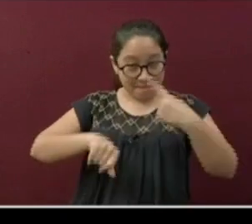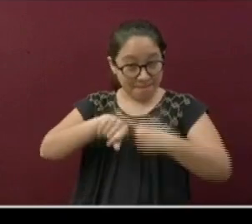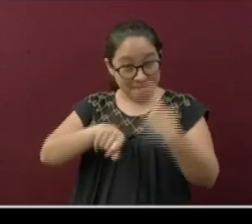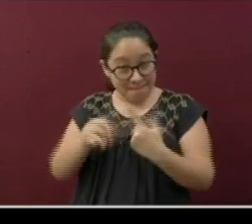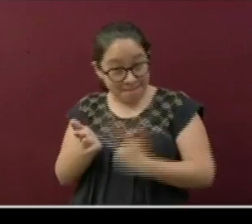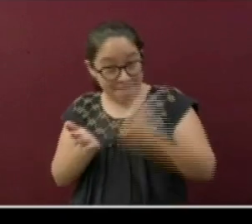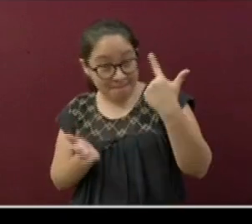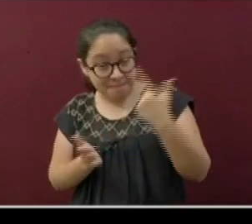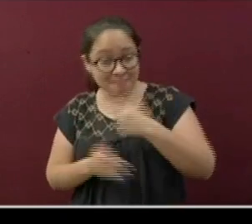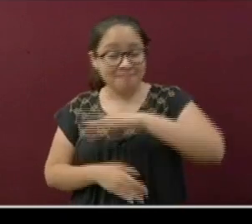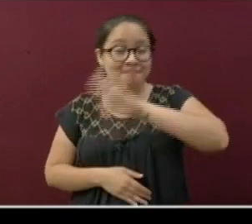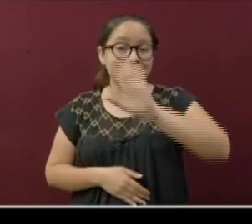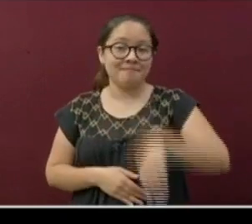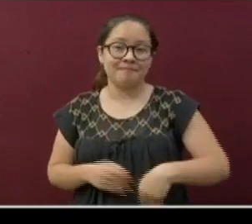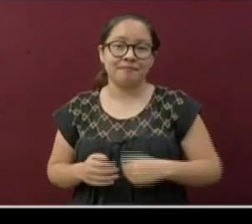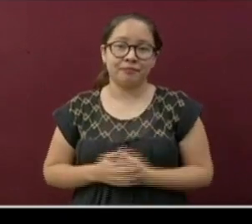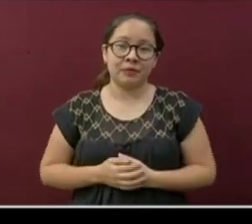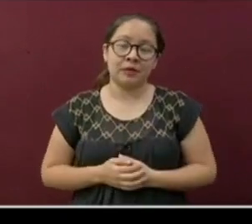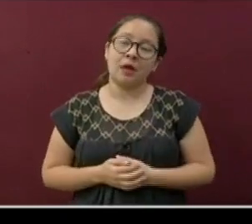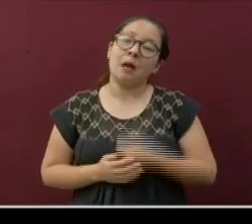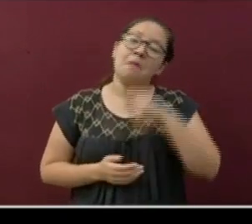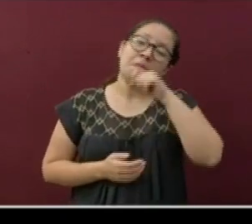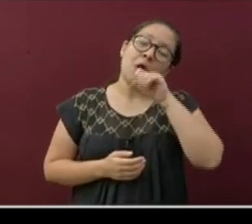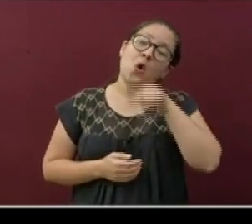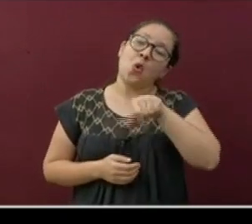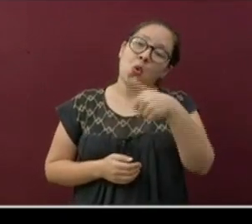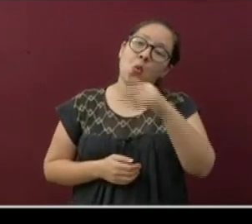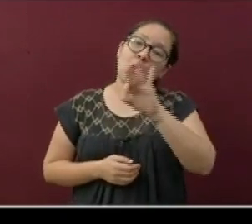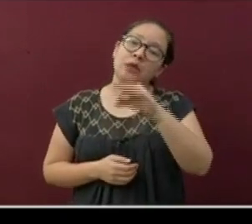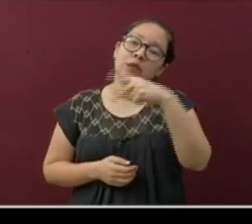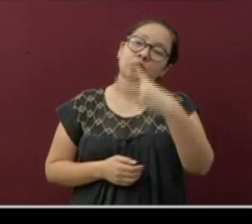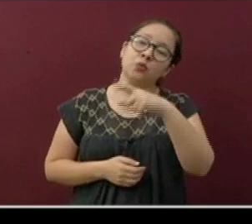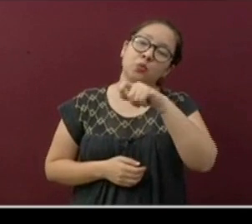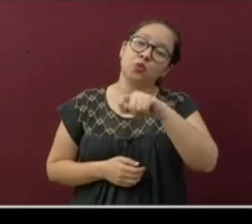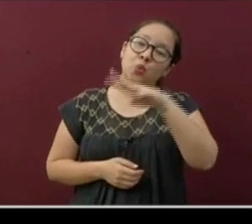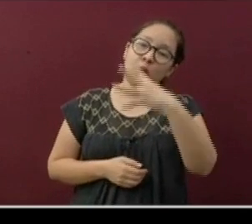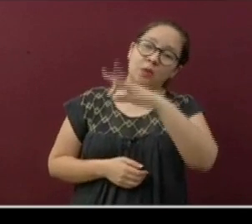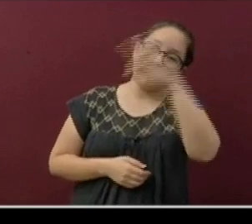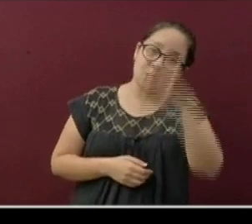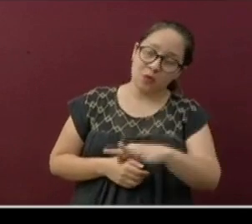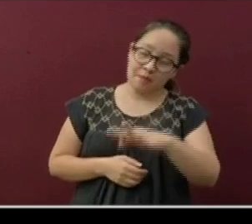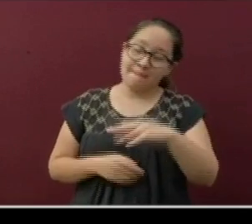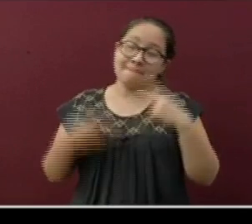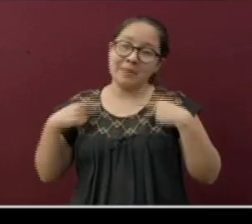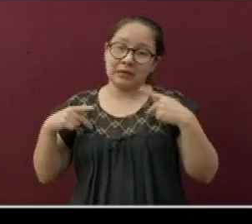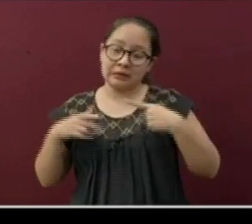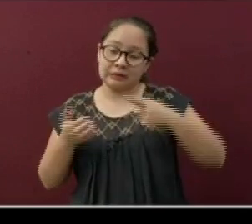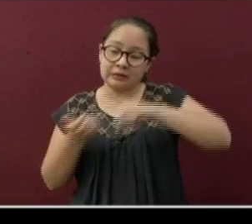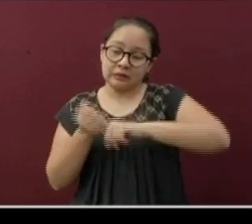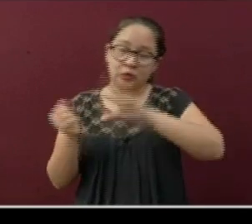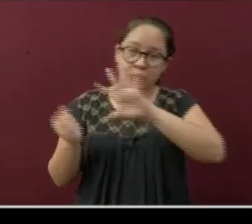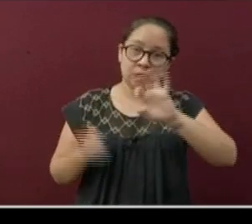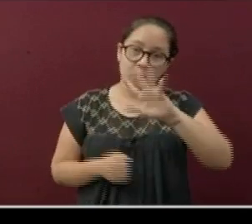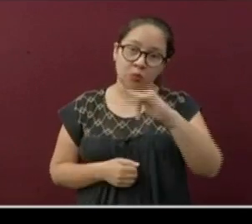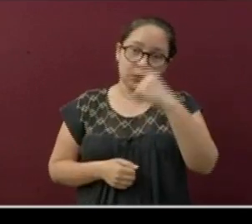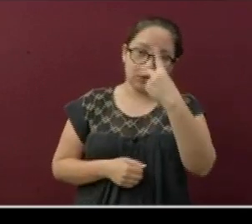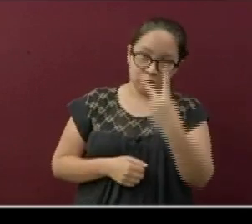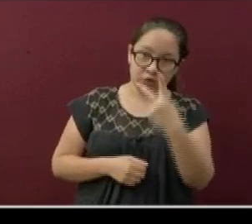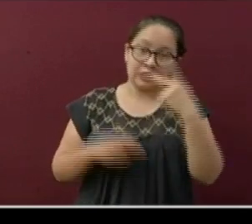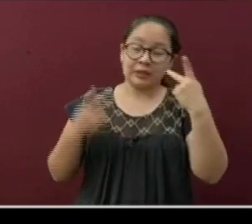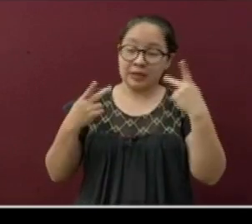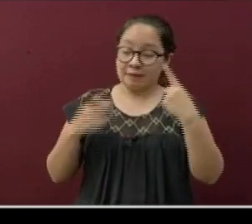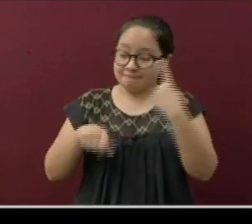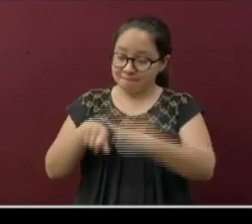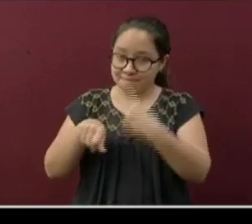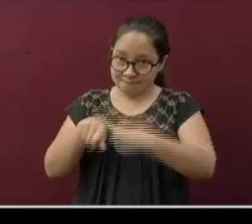falleció, así como el 42.4% de los 552 enfermos